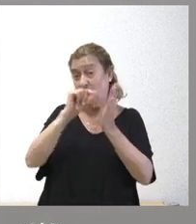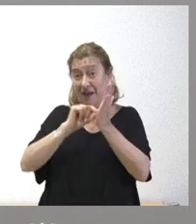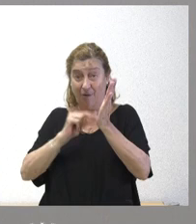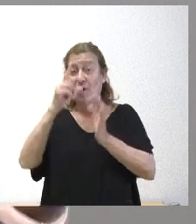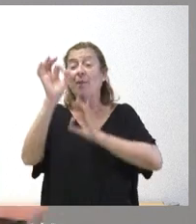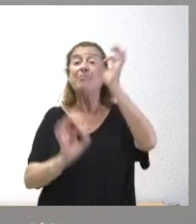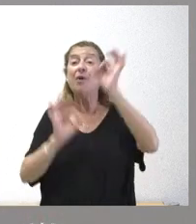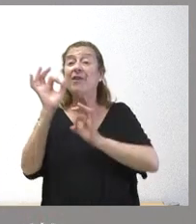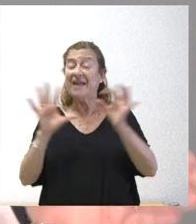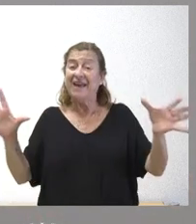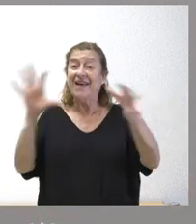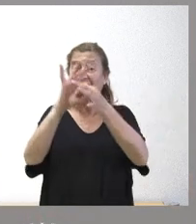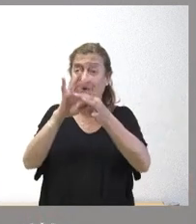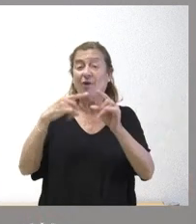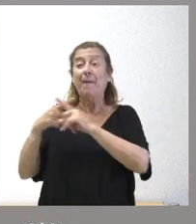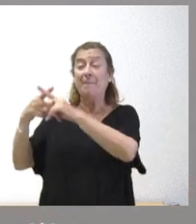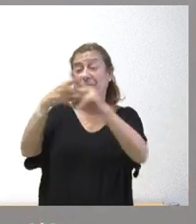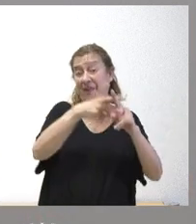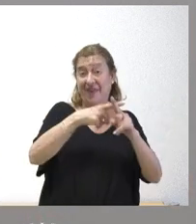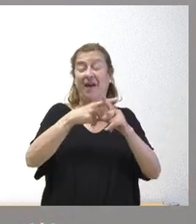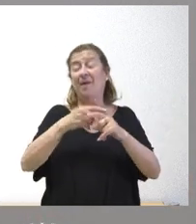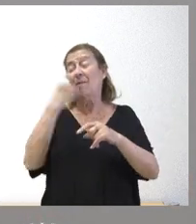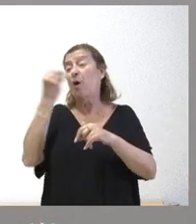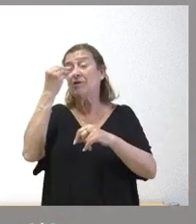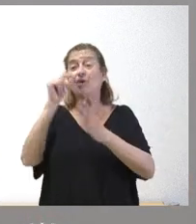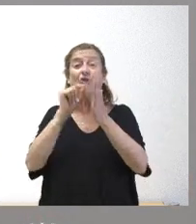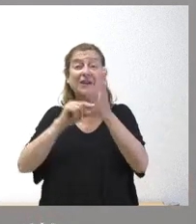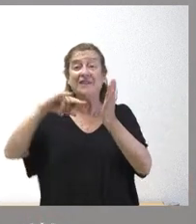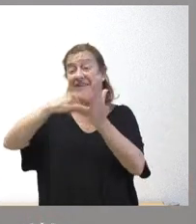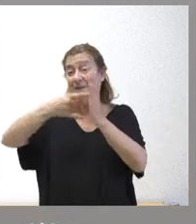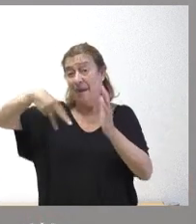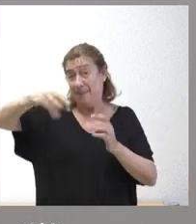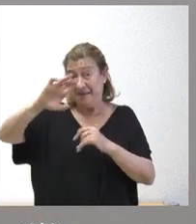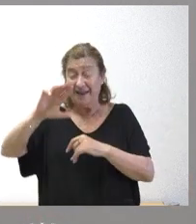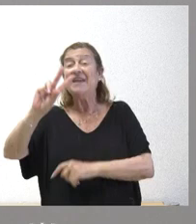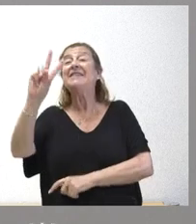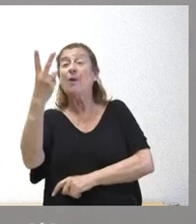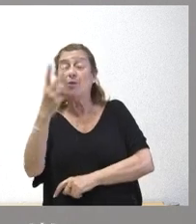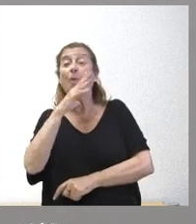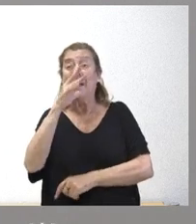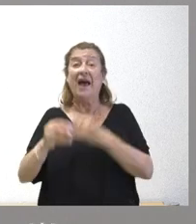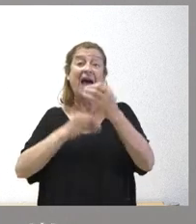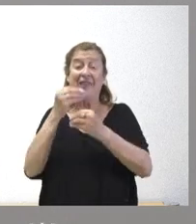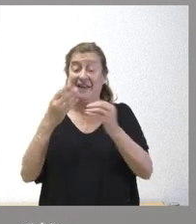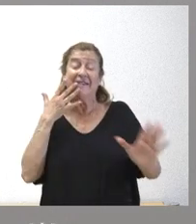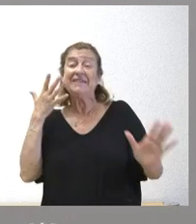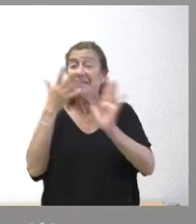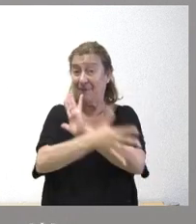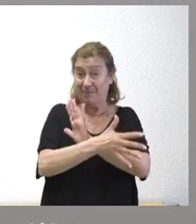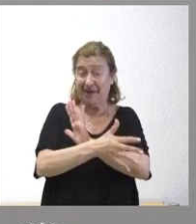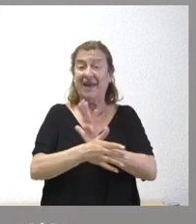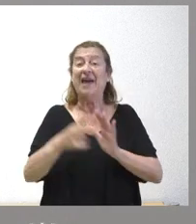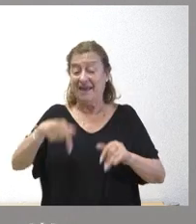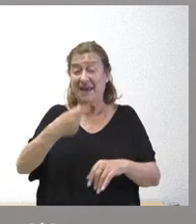en relación con la media de las mejores notas del sistema MIR Y en segundo lugar que para ejercer con carácter permanente en